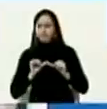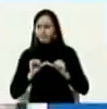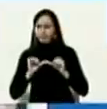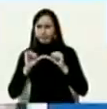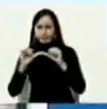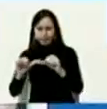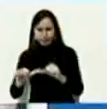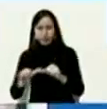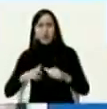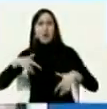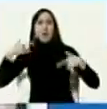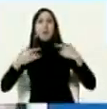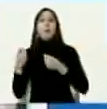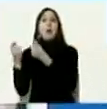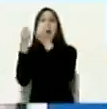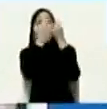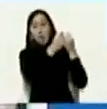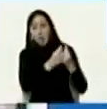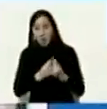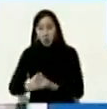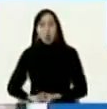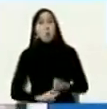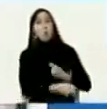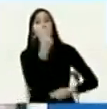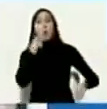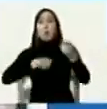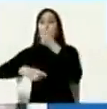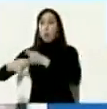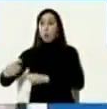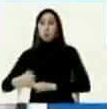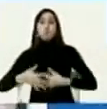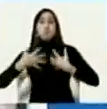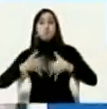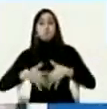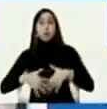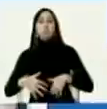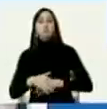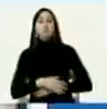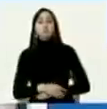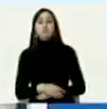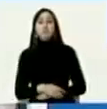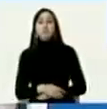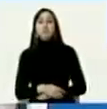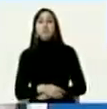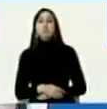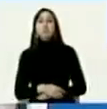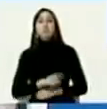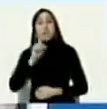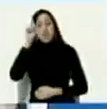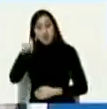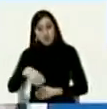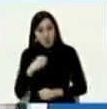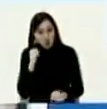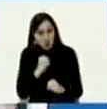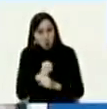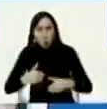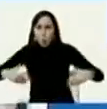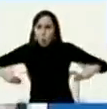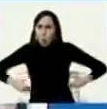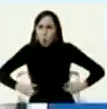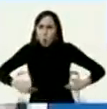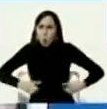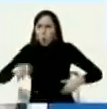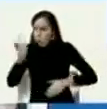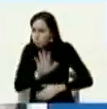actividad económica, comercial, financiera y con el favor del trabajo y el esfuerzo nacional